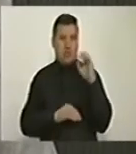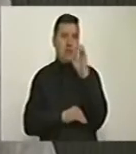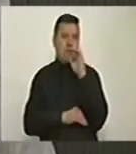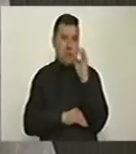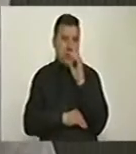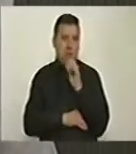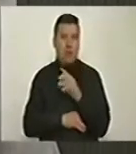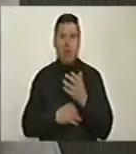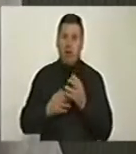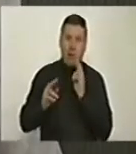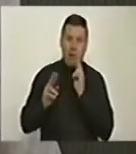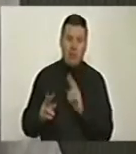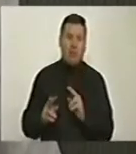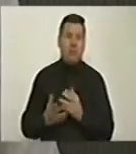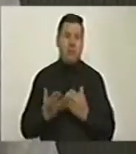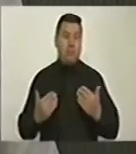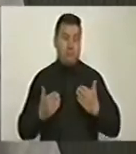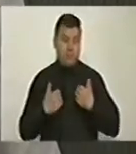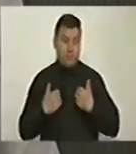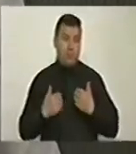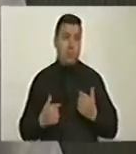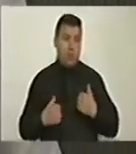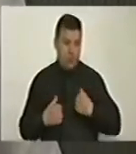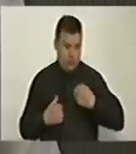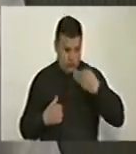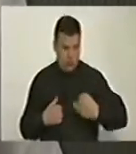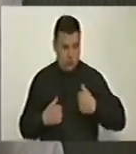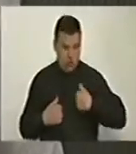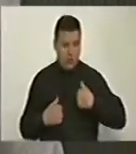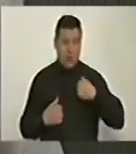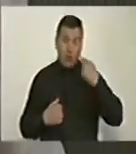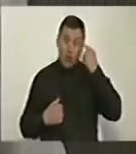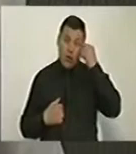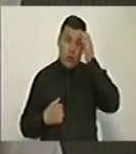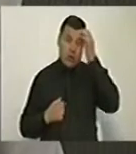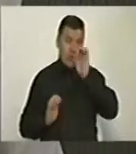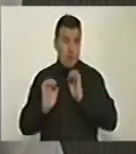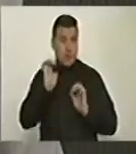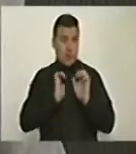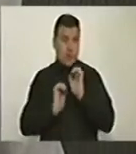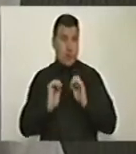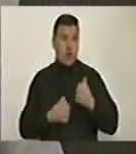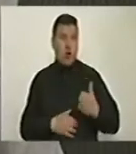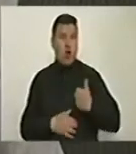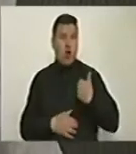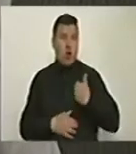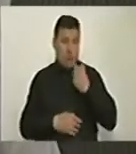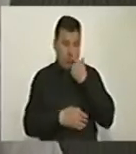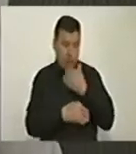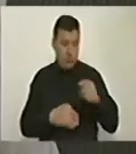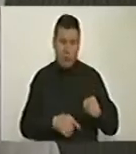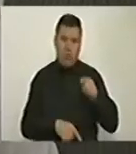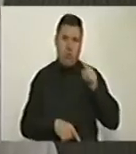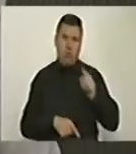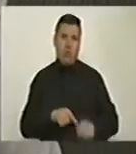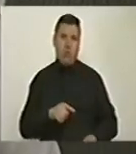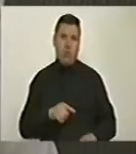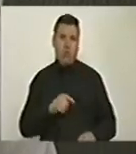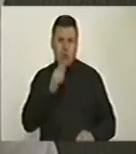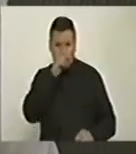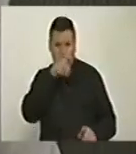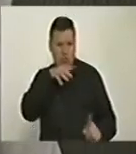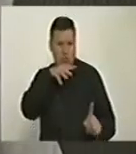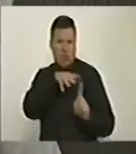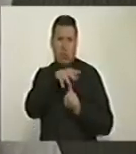escoger. En el caso mío, que defiendo, que defiendo que la juventud y la niñez no le acabe la droga